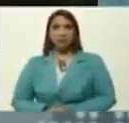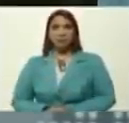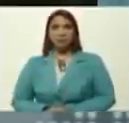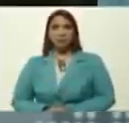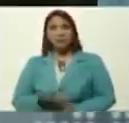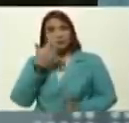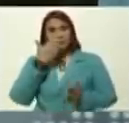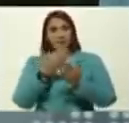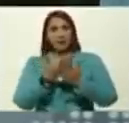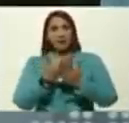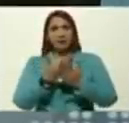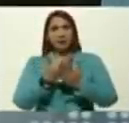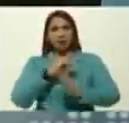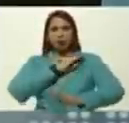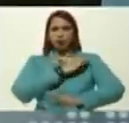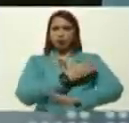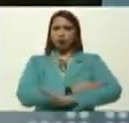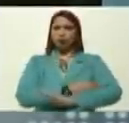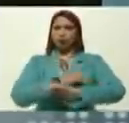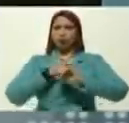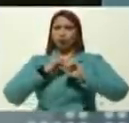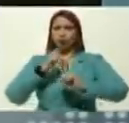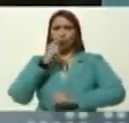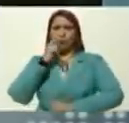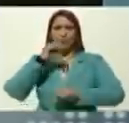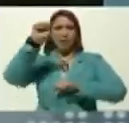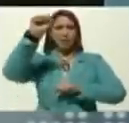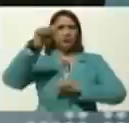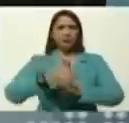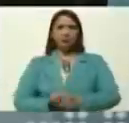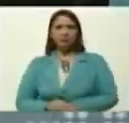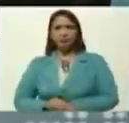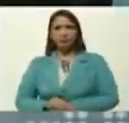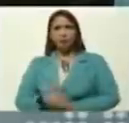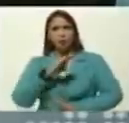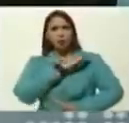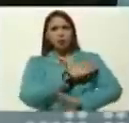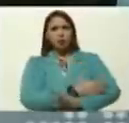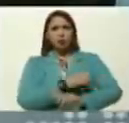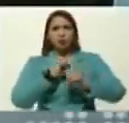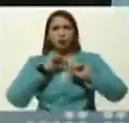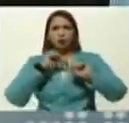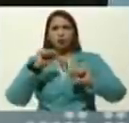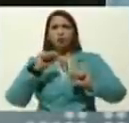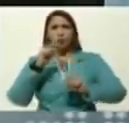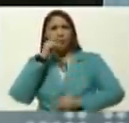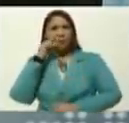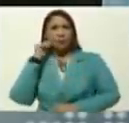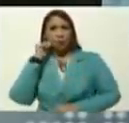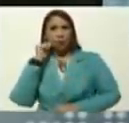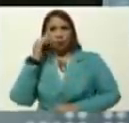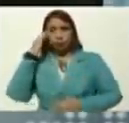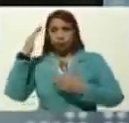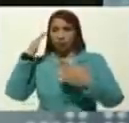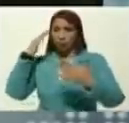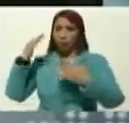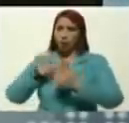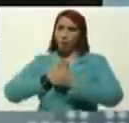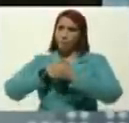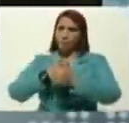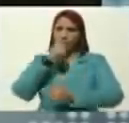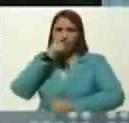frente a Superman, Superbigote, nos saludaron con mucho amor, mucho amor del pueblo mexicano,